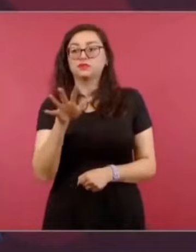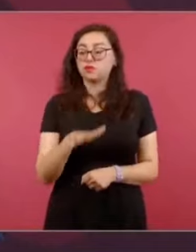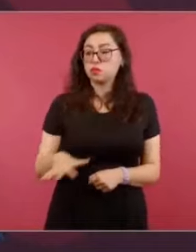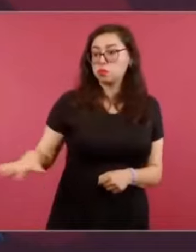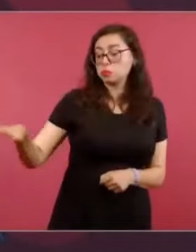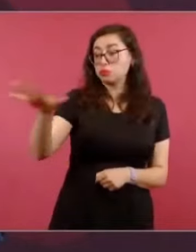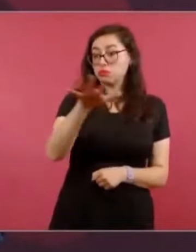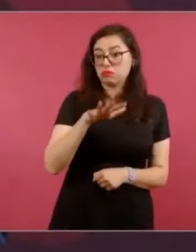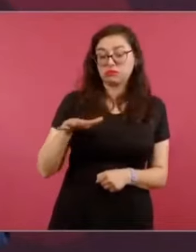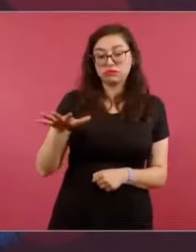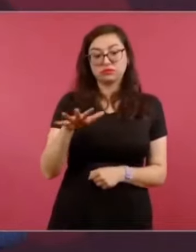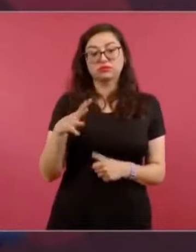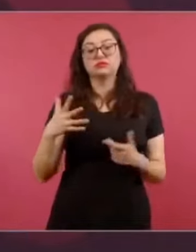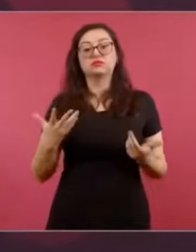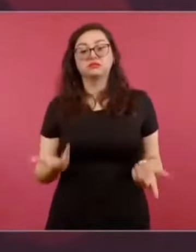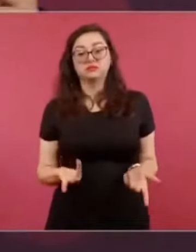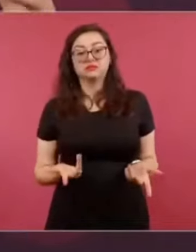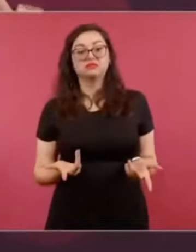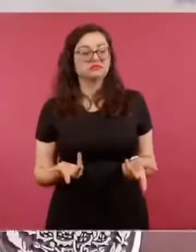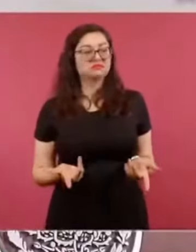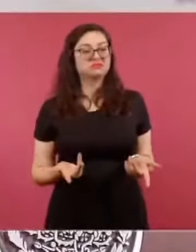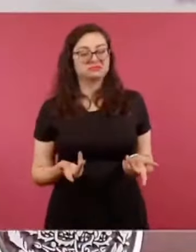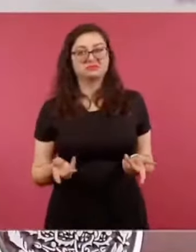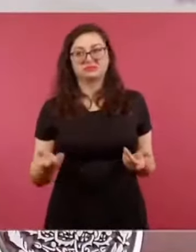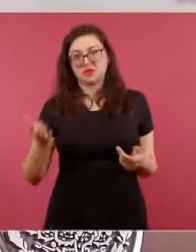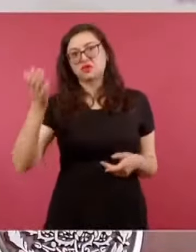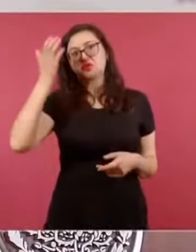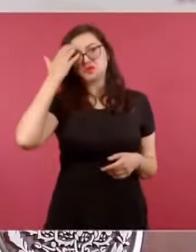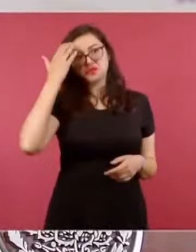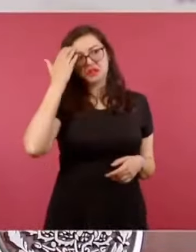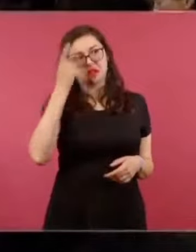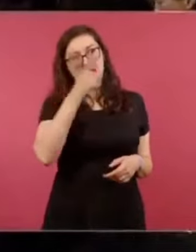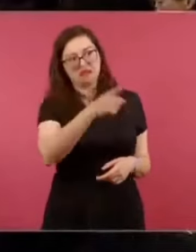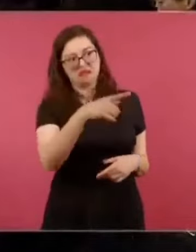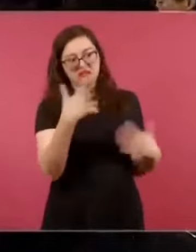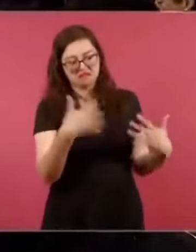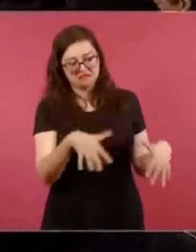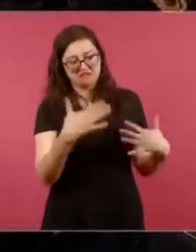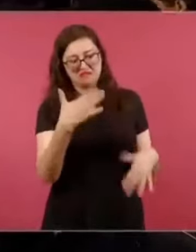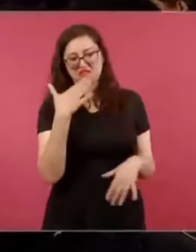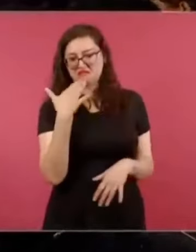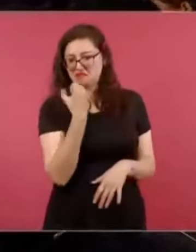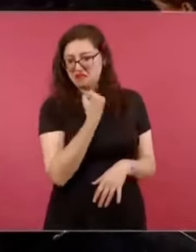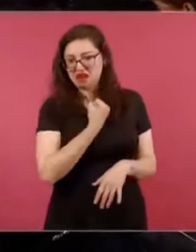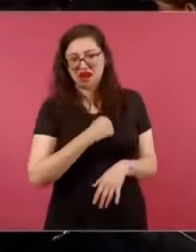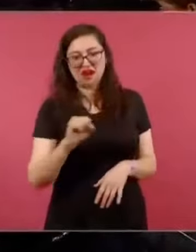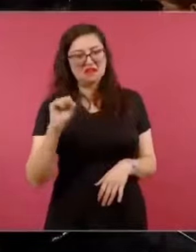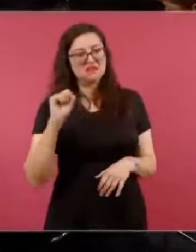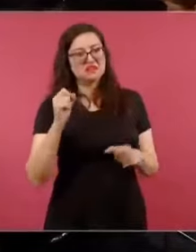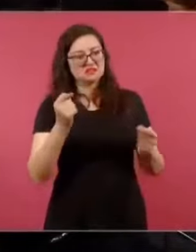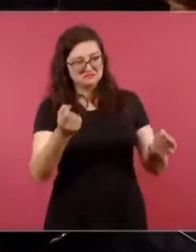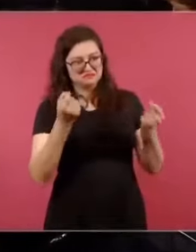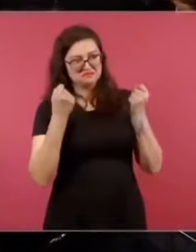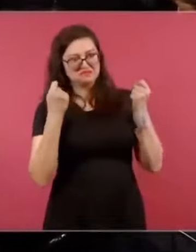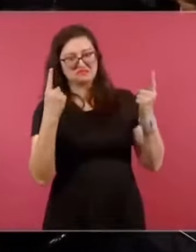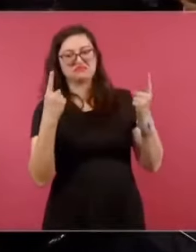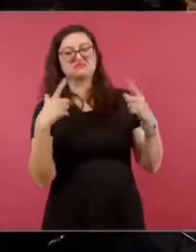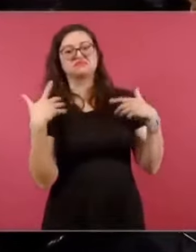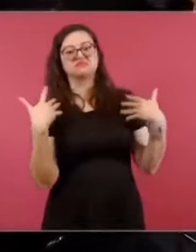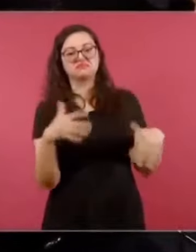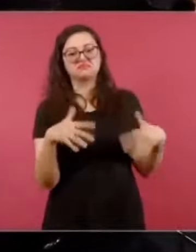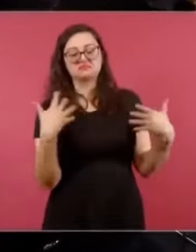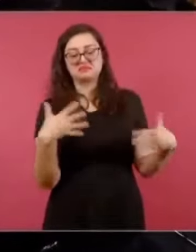hacían fiestas a costilla del erario.